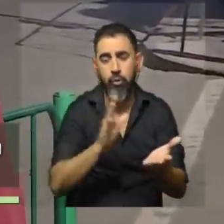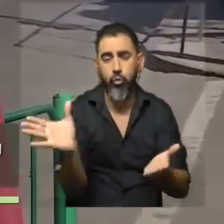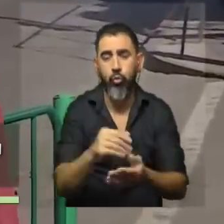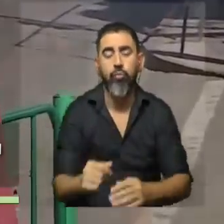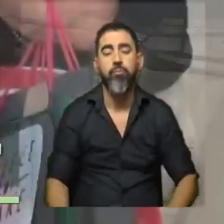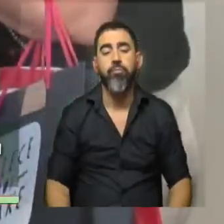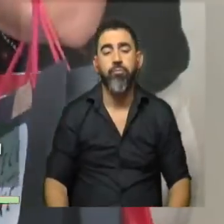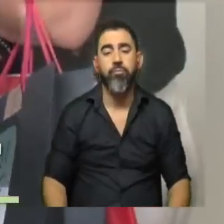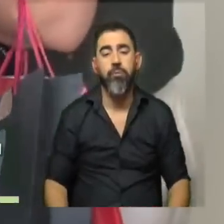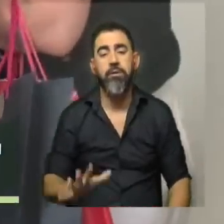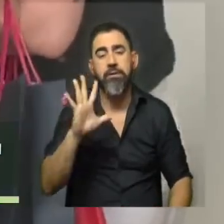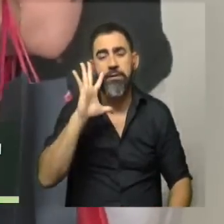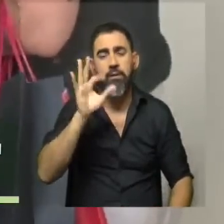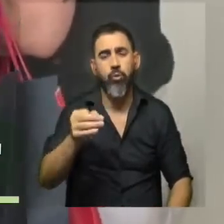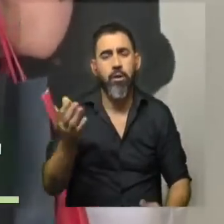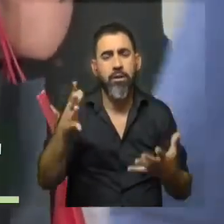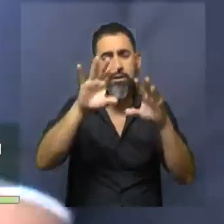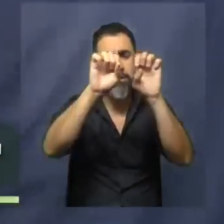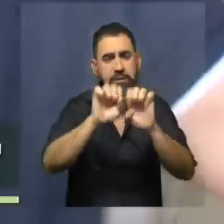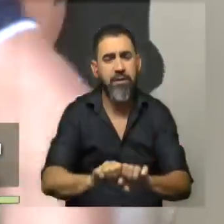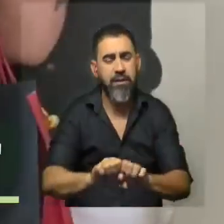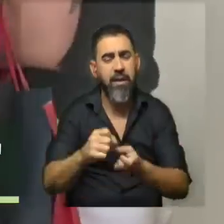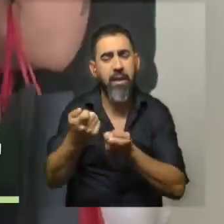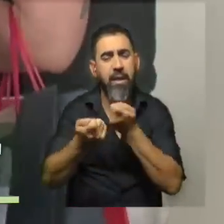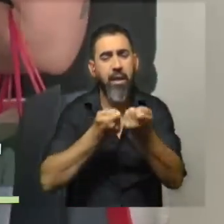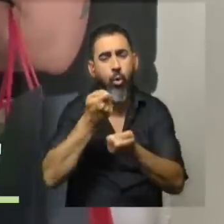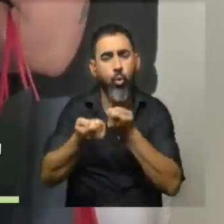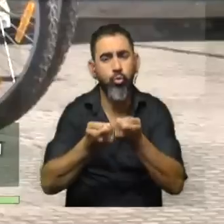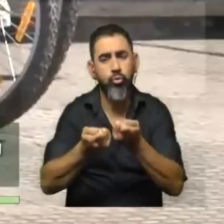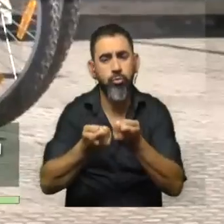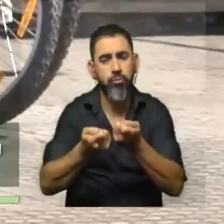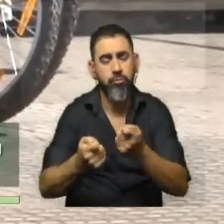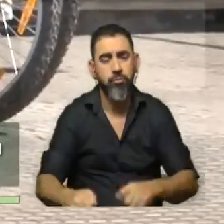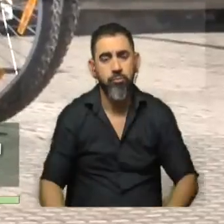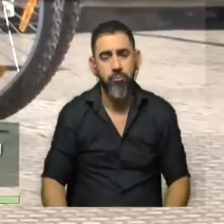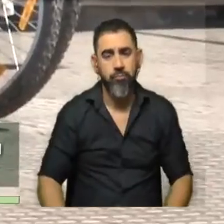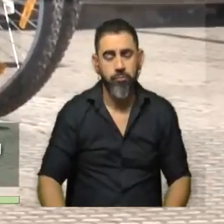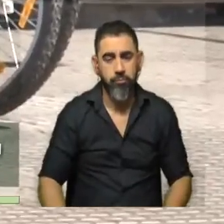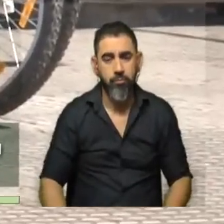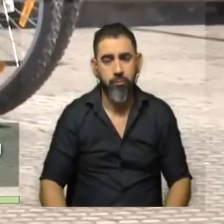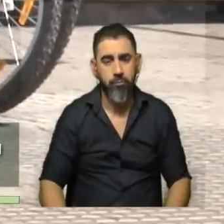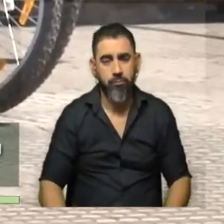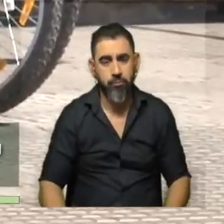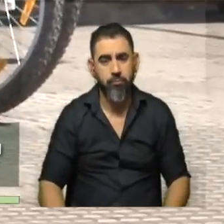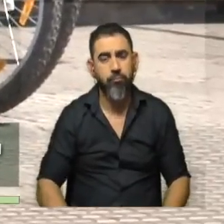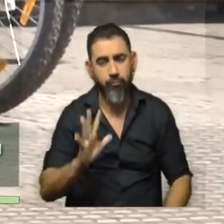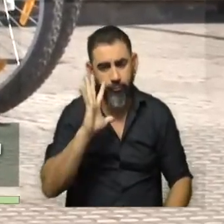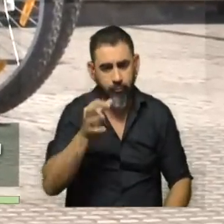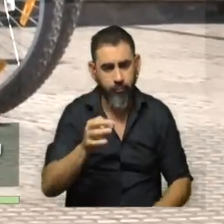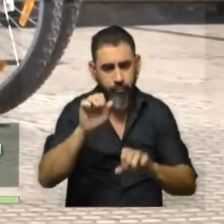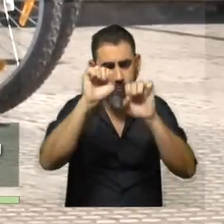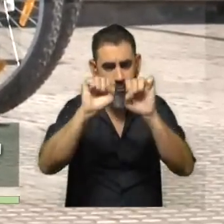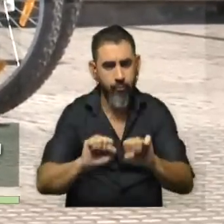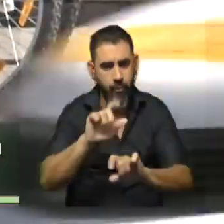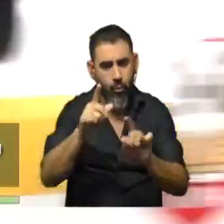¿Se ha notado el cierre de muchos comercios en este último periodo? Así como usted me decía que notaba que había crecido el informalismo, ¿se nota que hubo algunos